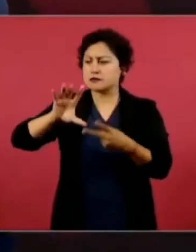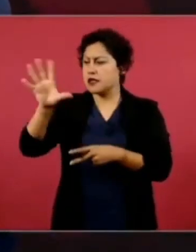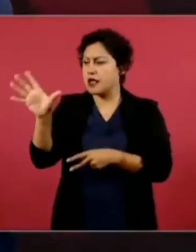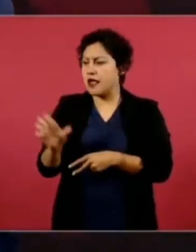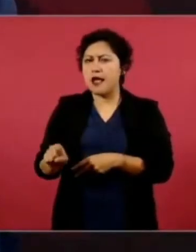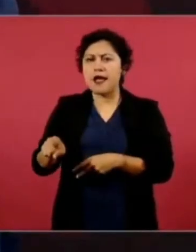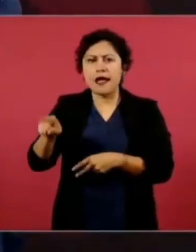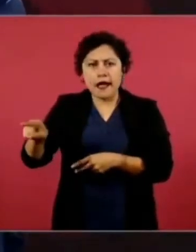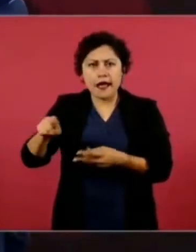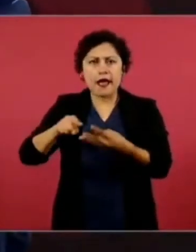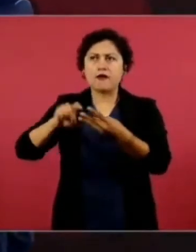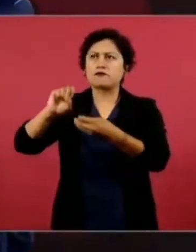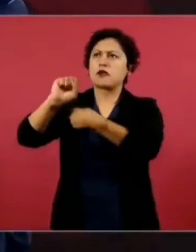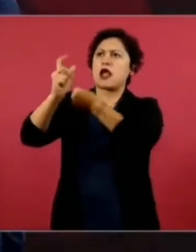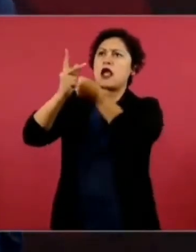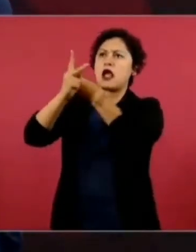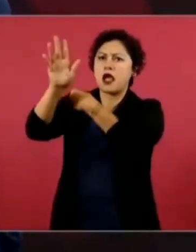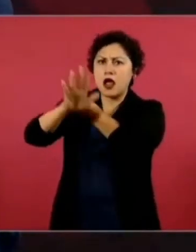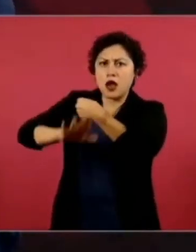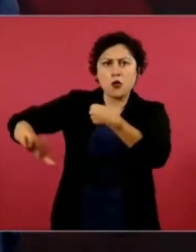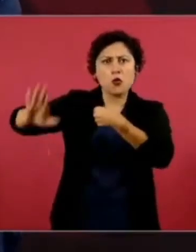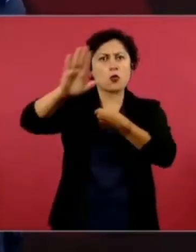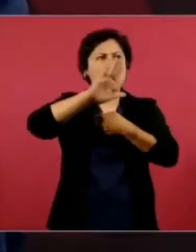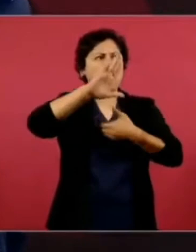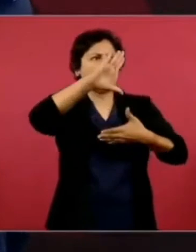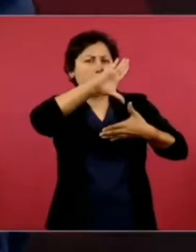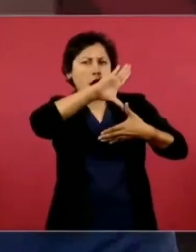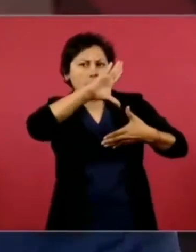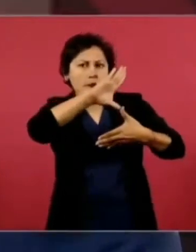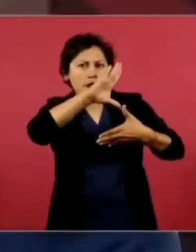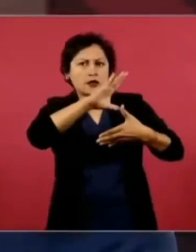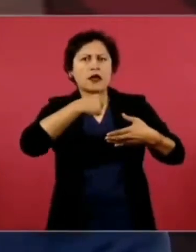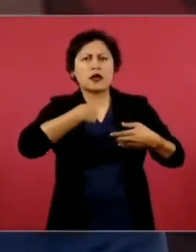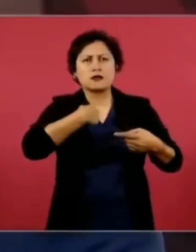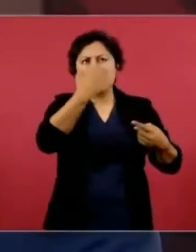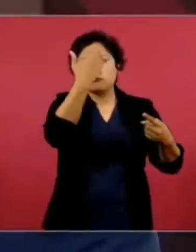de América y sé lo que estoy diciendo.